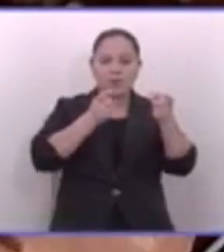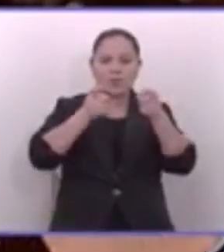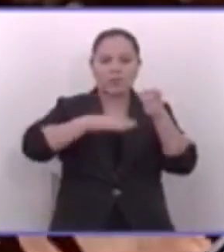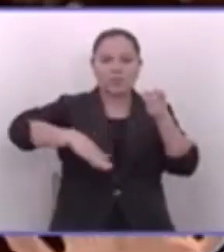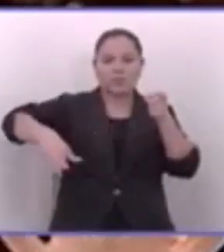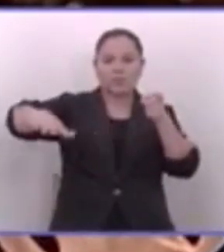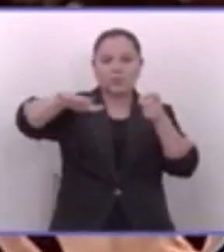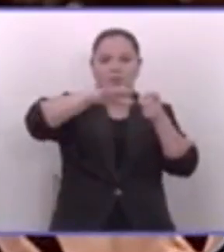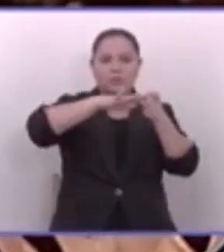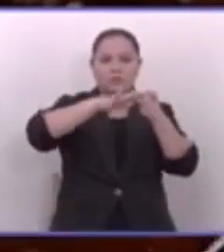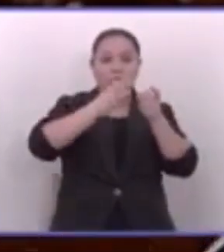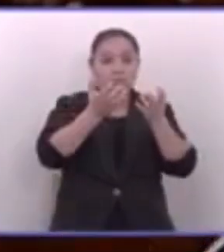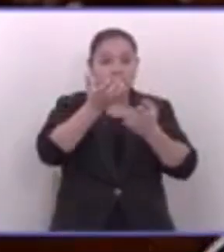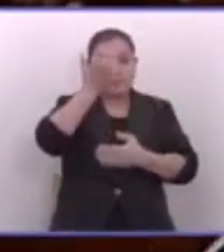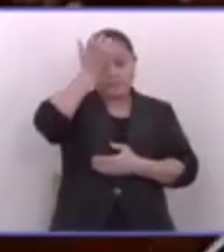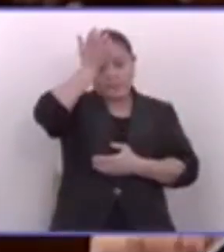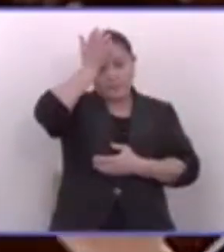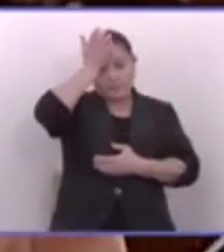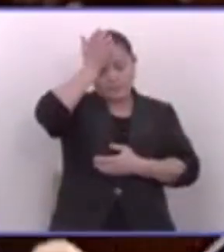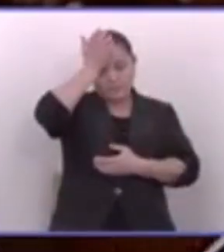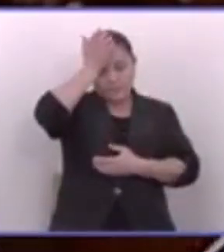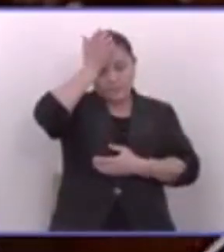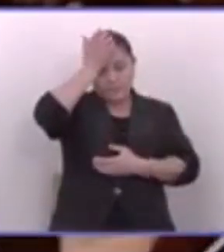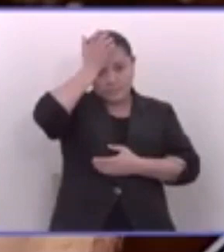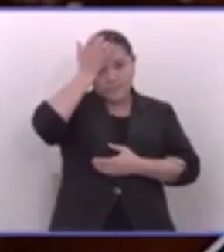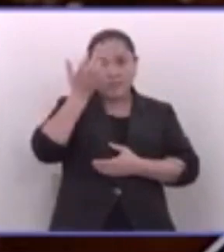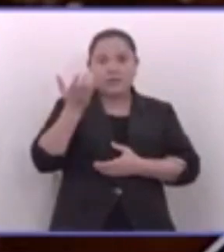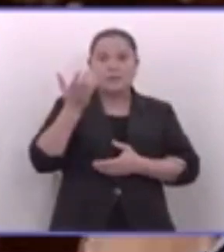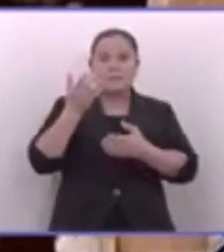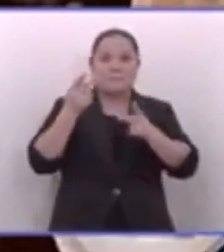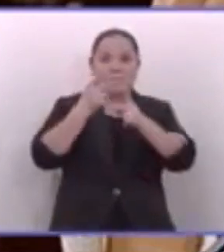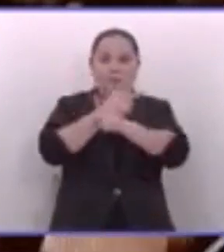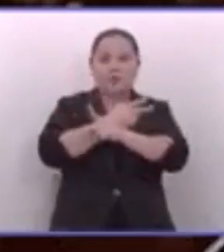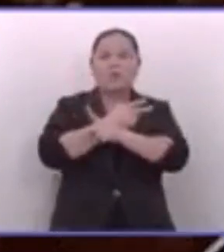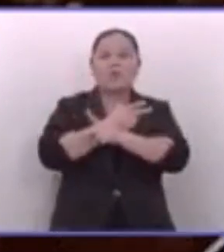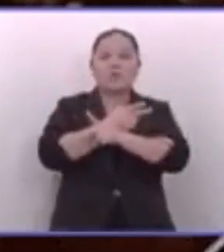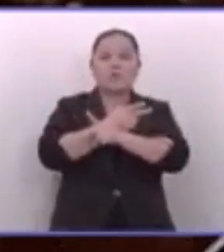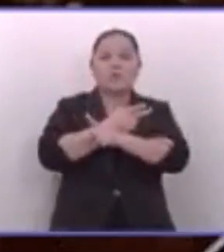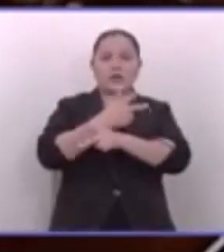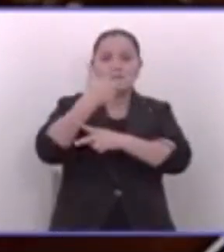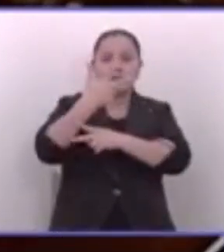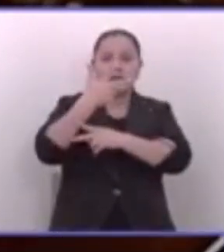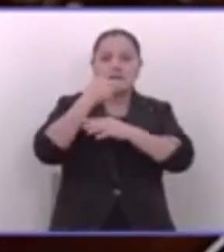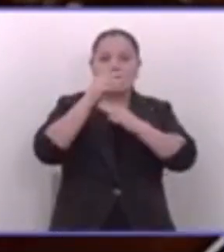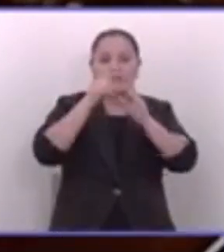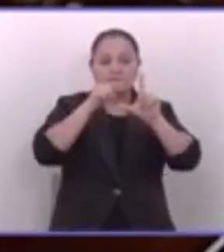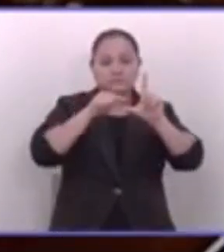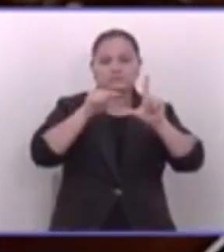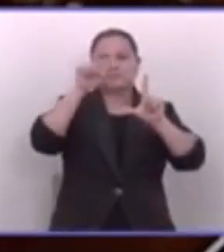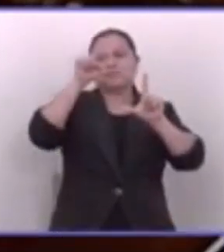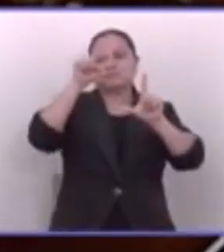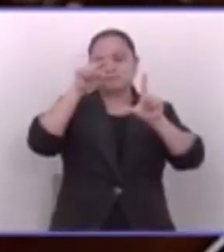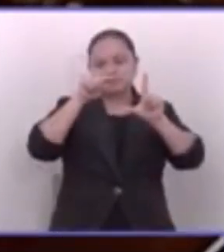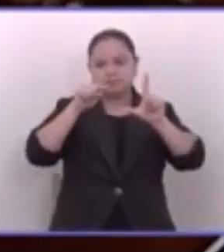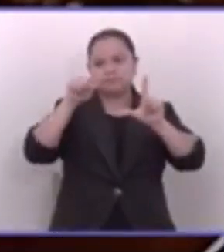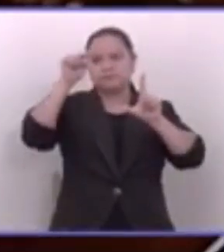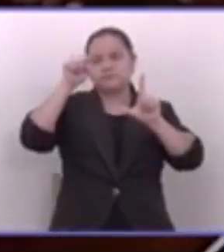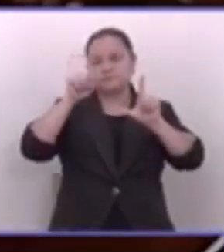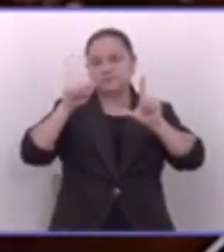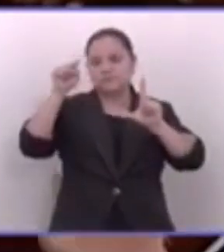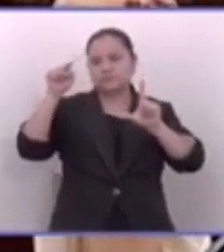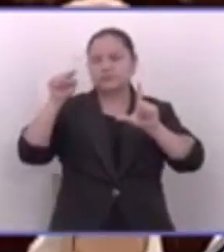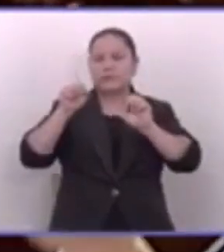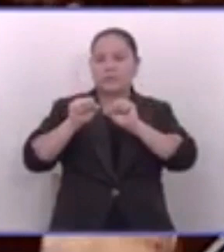Pero algo falló y el rebote fue peor. Tres repuntas de homicidios han habido en lo que va de esta administración.